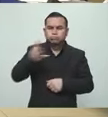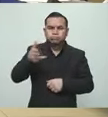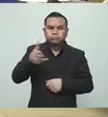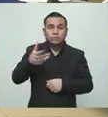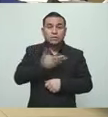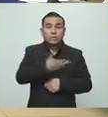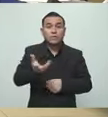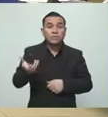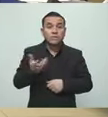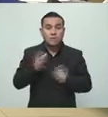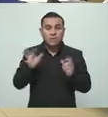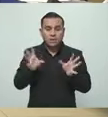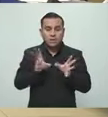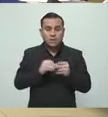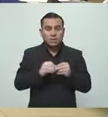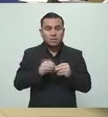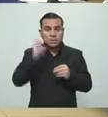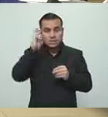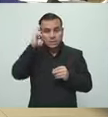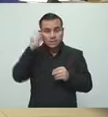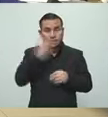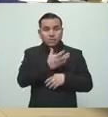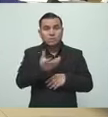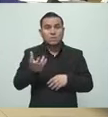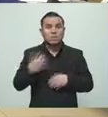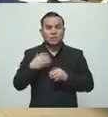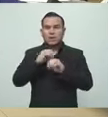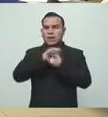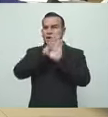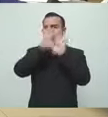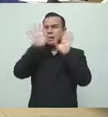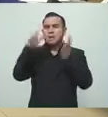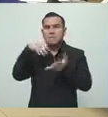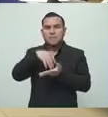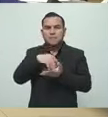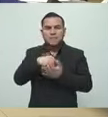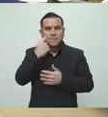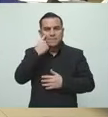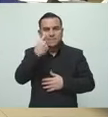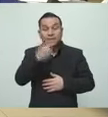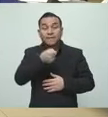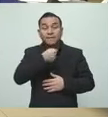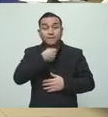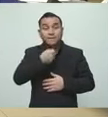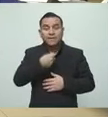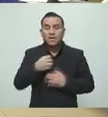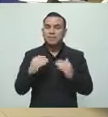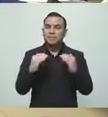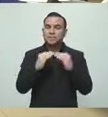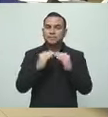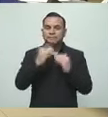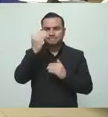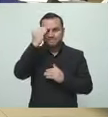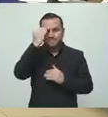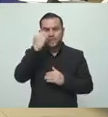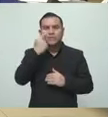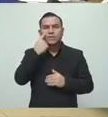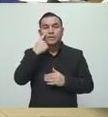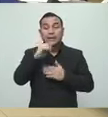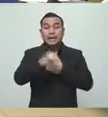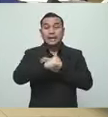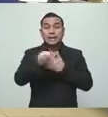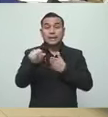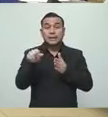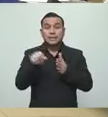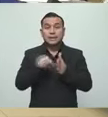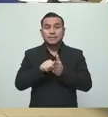hacer la transcripción de las sesiones. Además, por naturaleza, era la Asamblea en donde